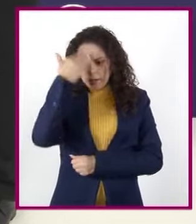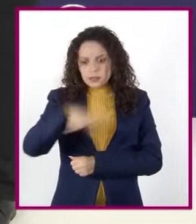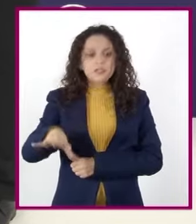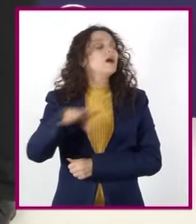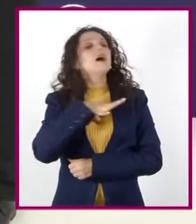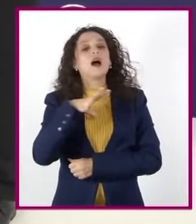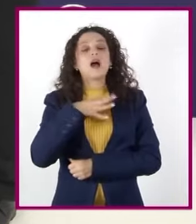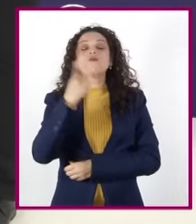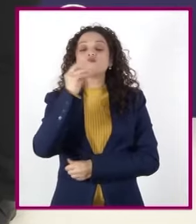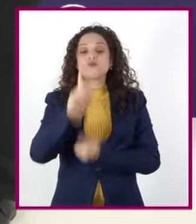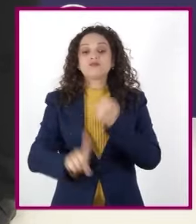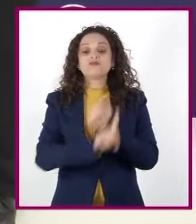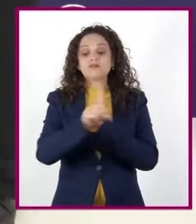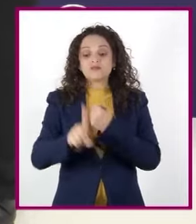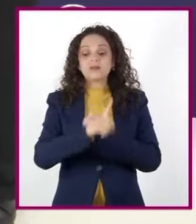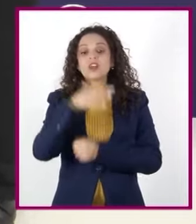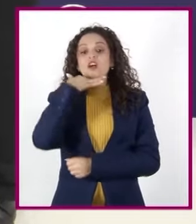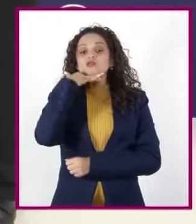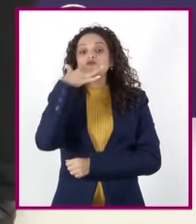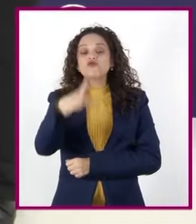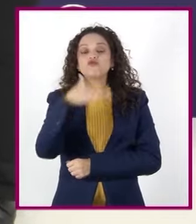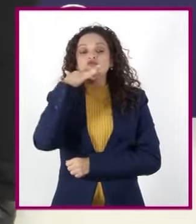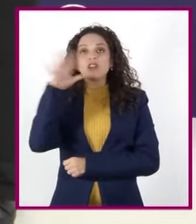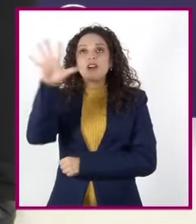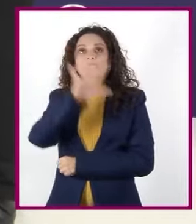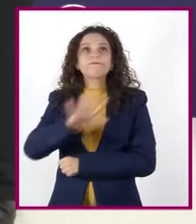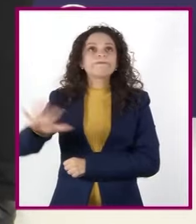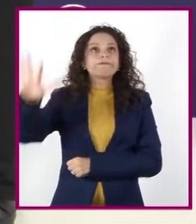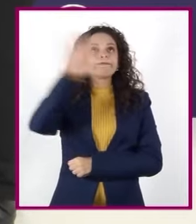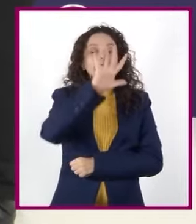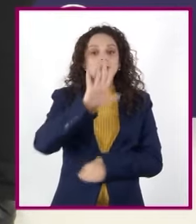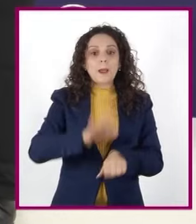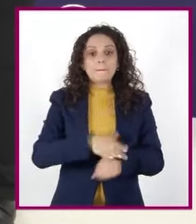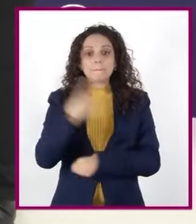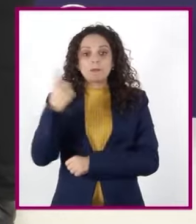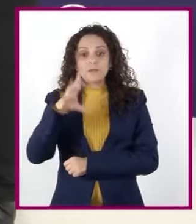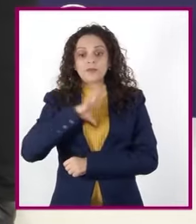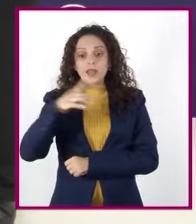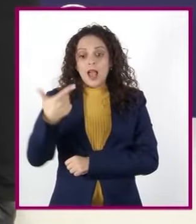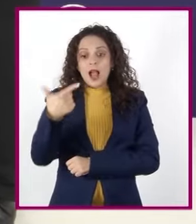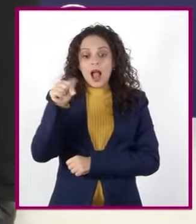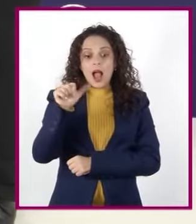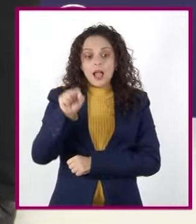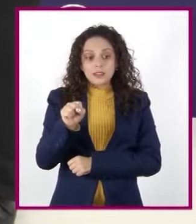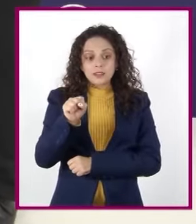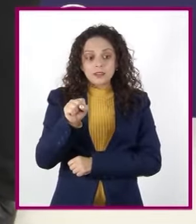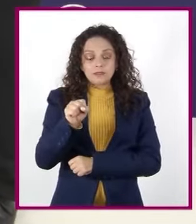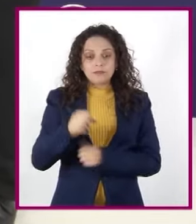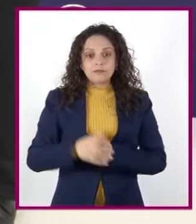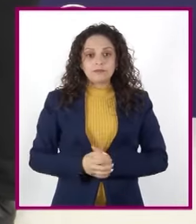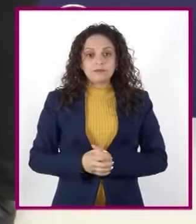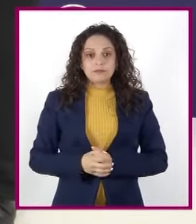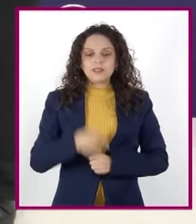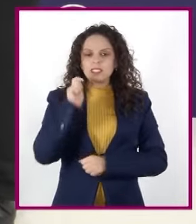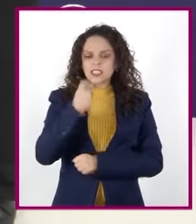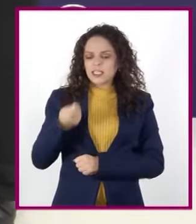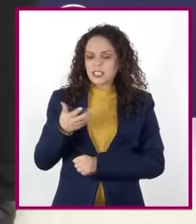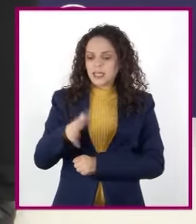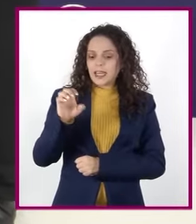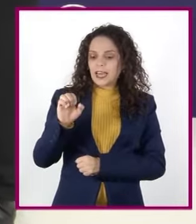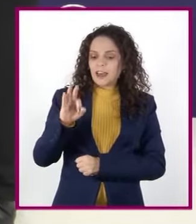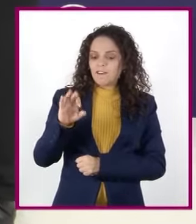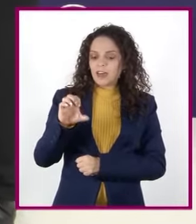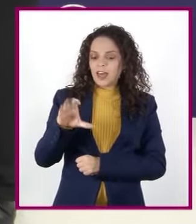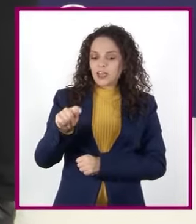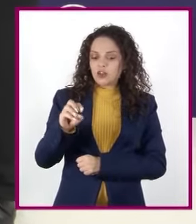serios problemas de contaminación de la atmósfera derivados de la emisión de gases de efecto invernadero. Nos platican,